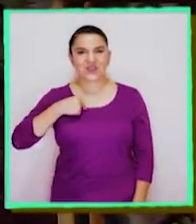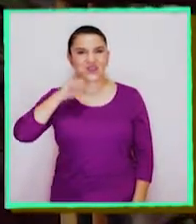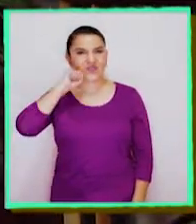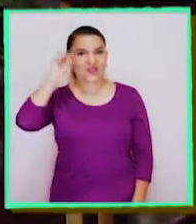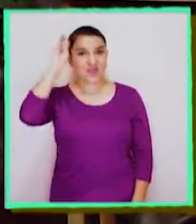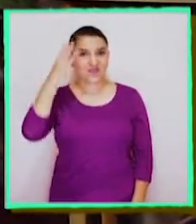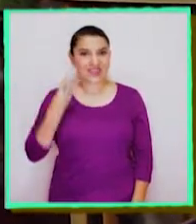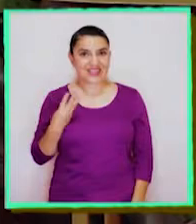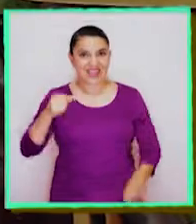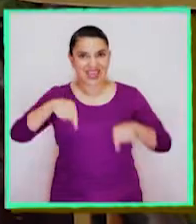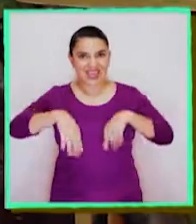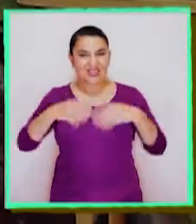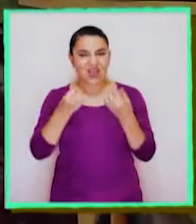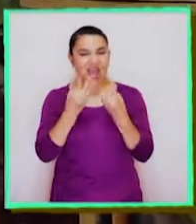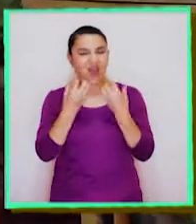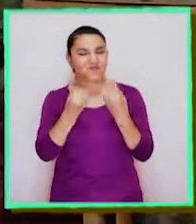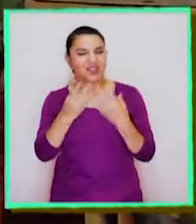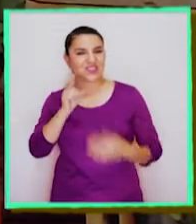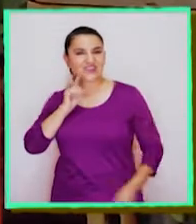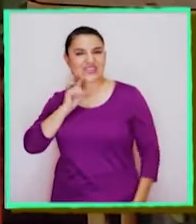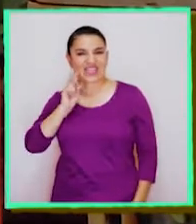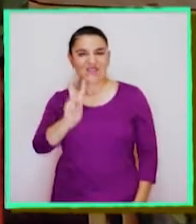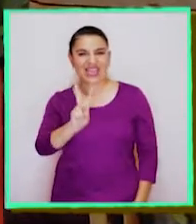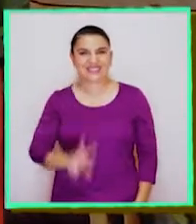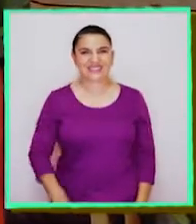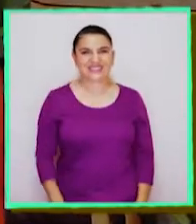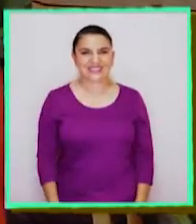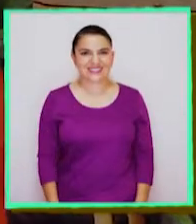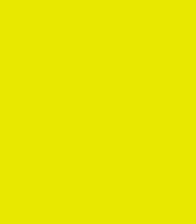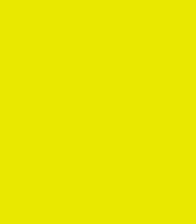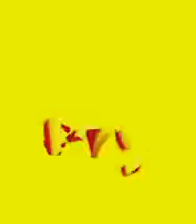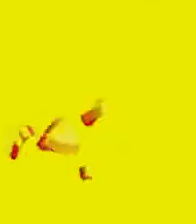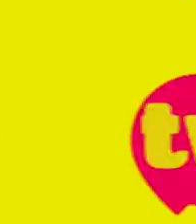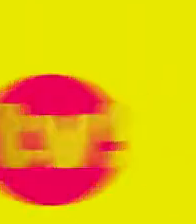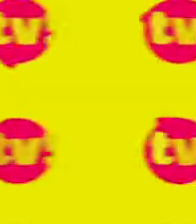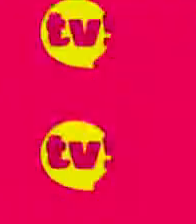Soy María de los Ángeles y esto fue Aprendo TV.